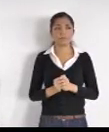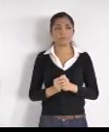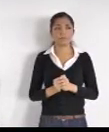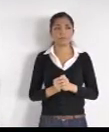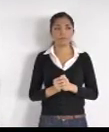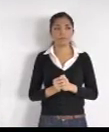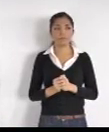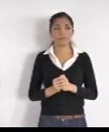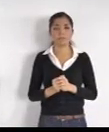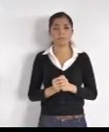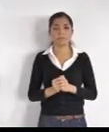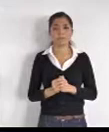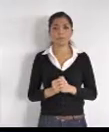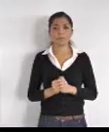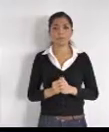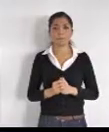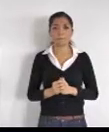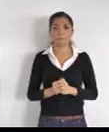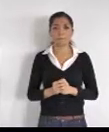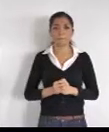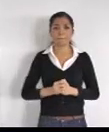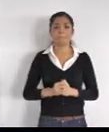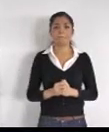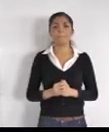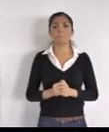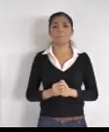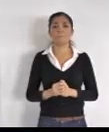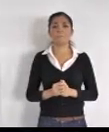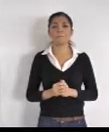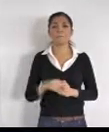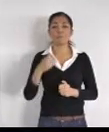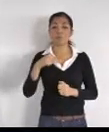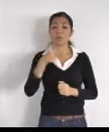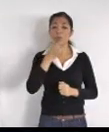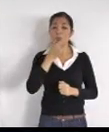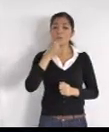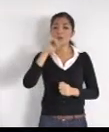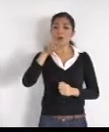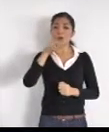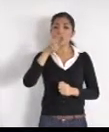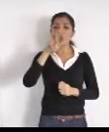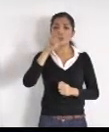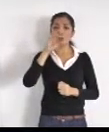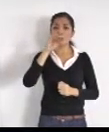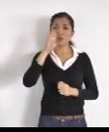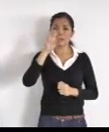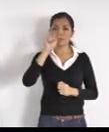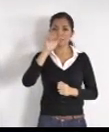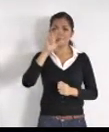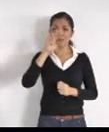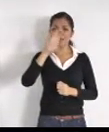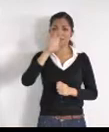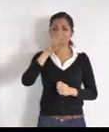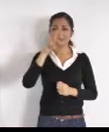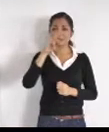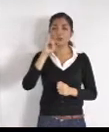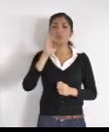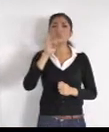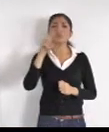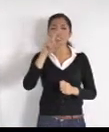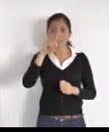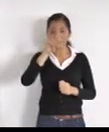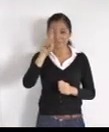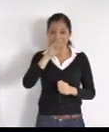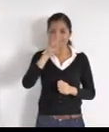Julio César Cedillo me dice, yo pienso que antes que den permiso construir más casas, forzar a la constructora que arregle calles donde se